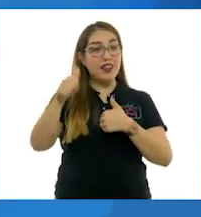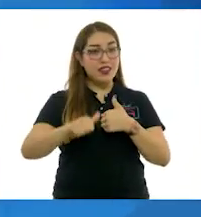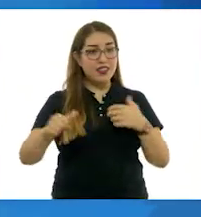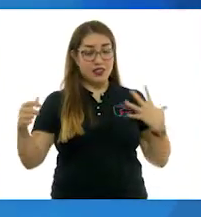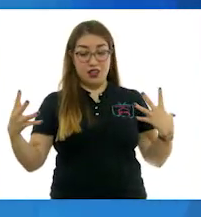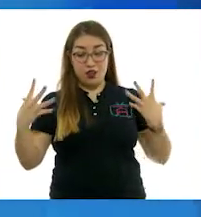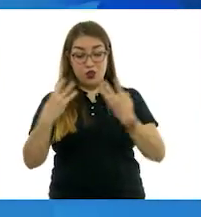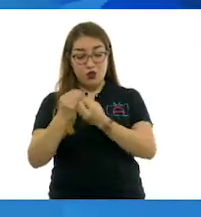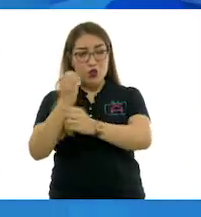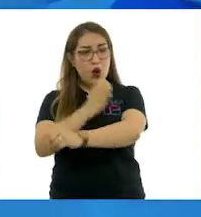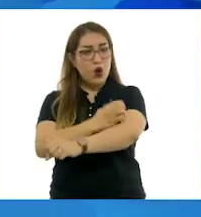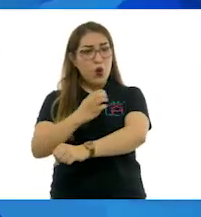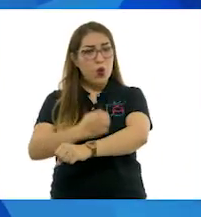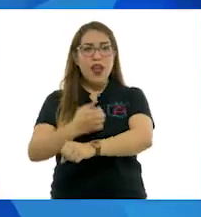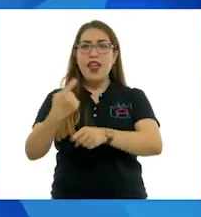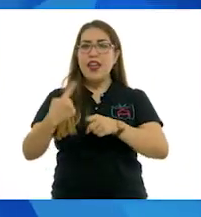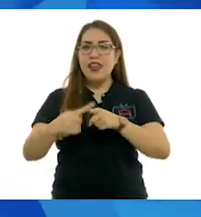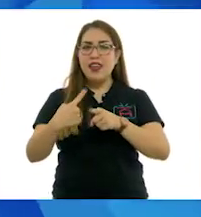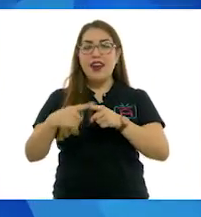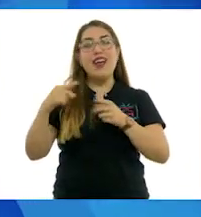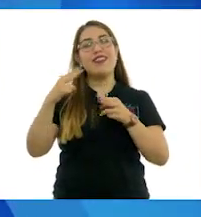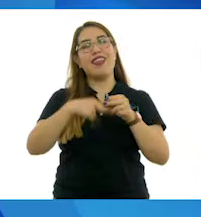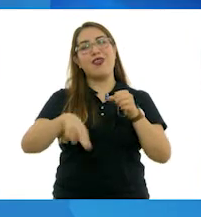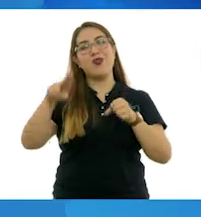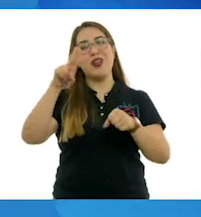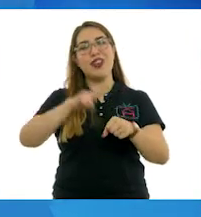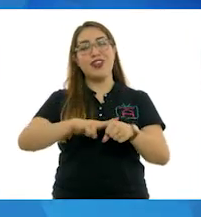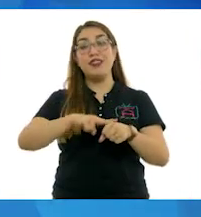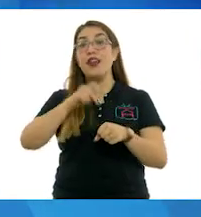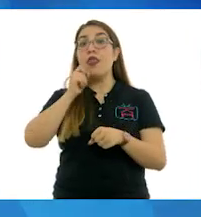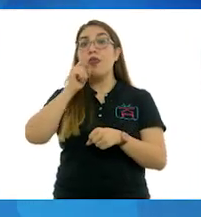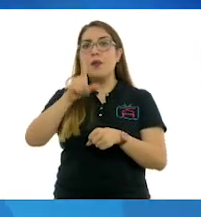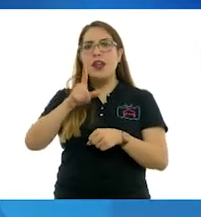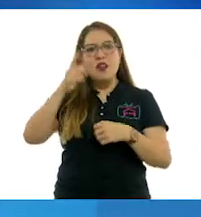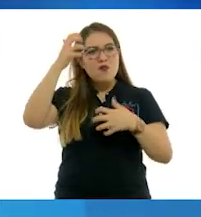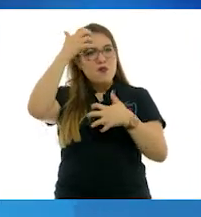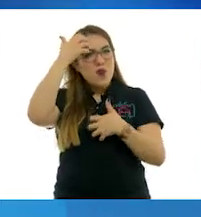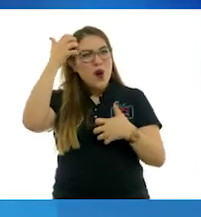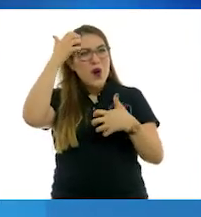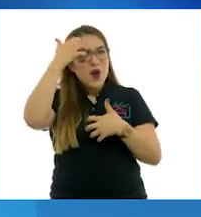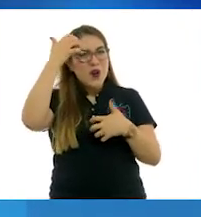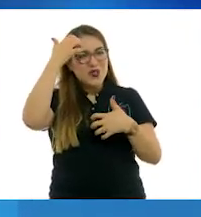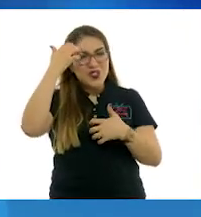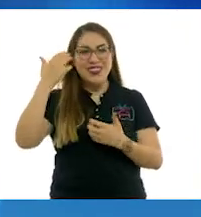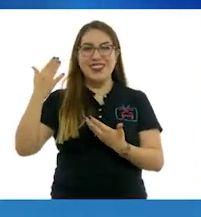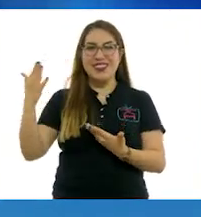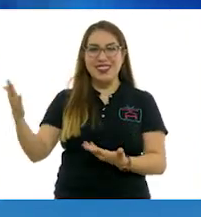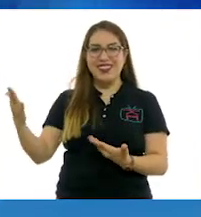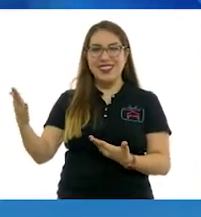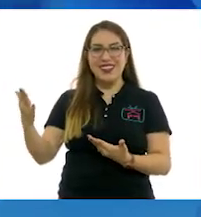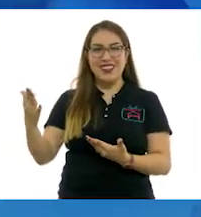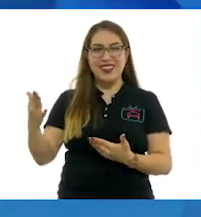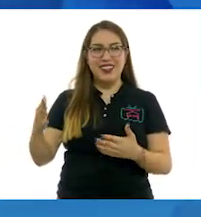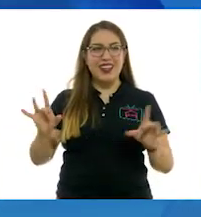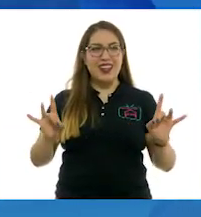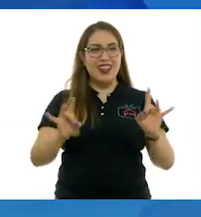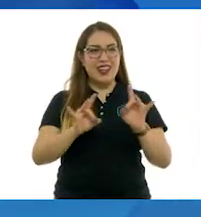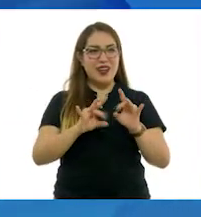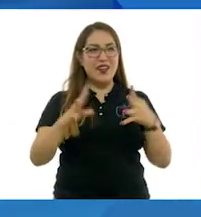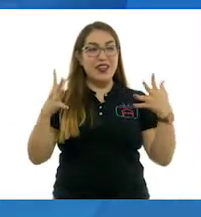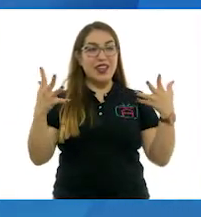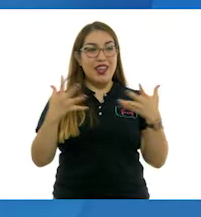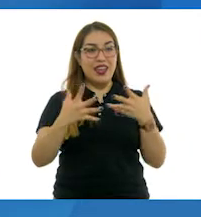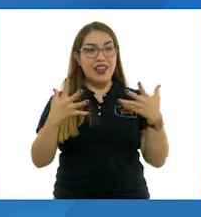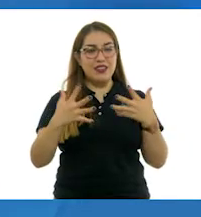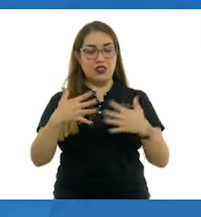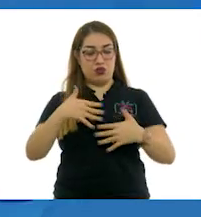la acompaña la naturaleza, pero unos monos muy peculiares. Exacto, y si te fijas aquí, ella dio unas pinceladas para dar esta textura